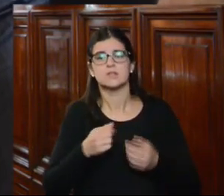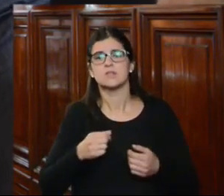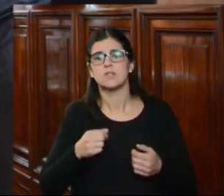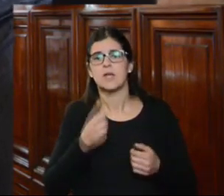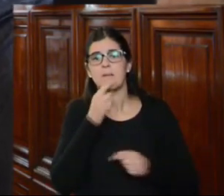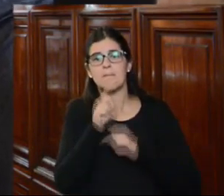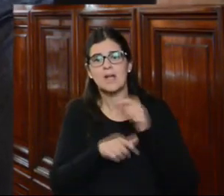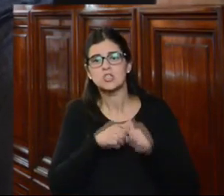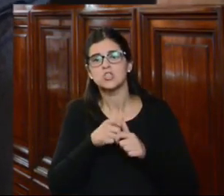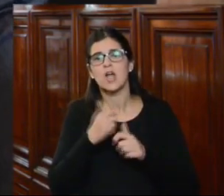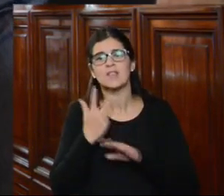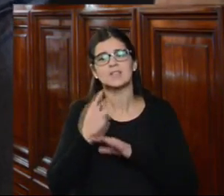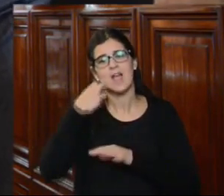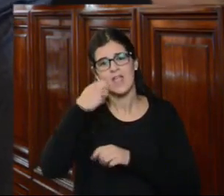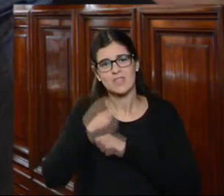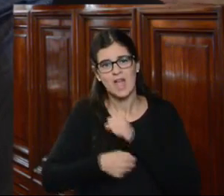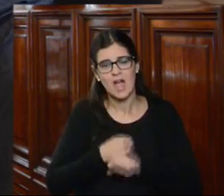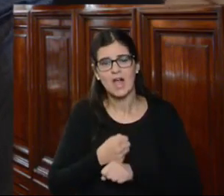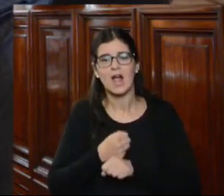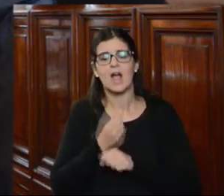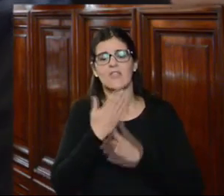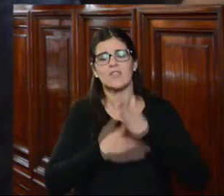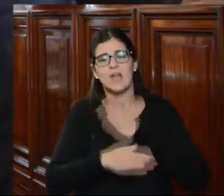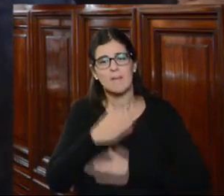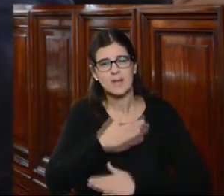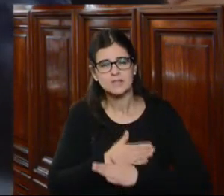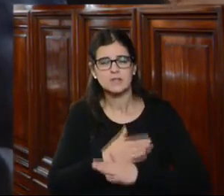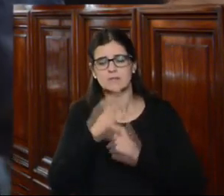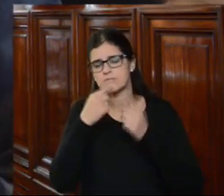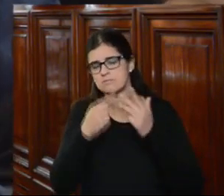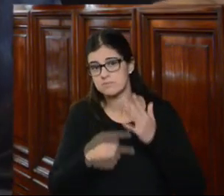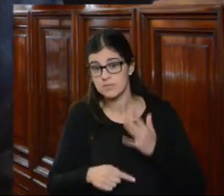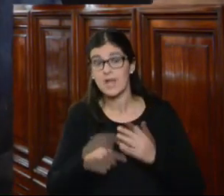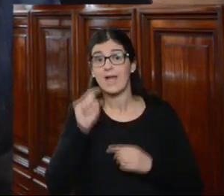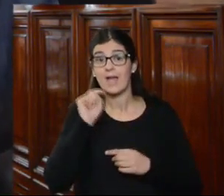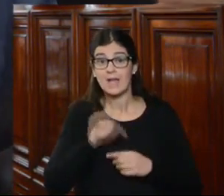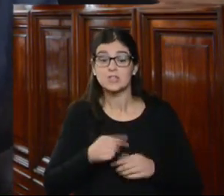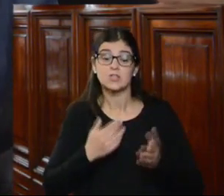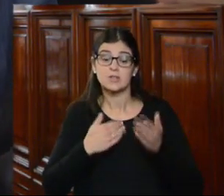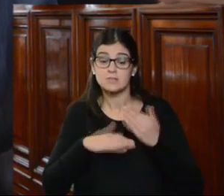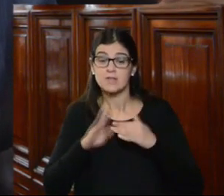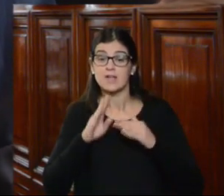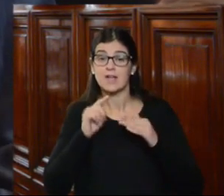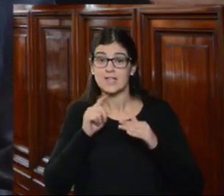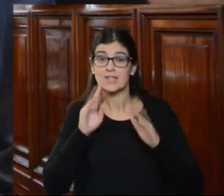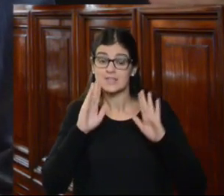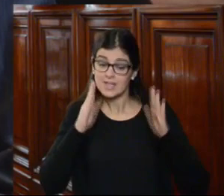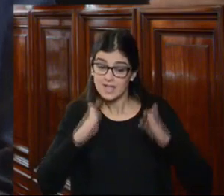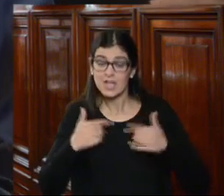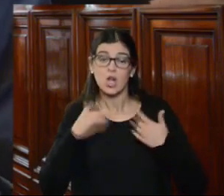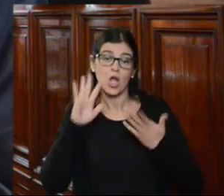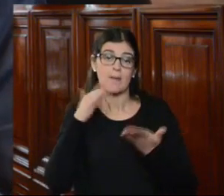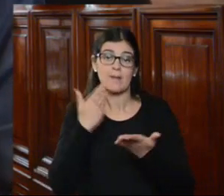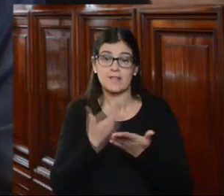personas de la tercera edad personas en estado de discapacidad etcétera entonces sería ese más o menos de entrada lo que yo